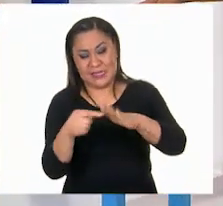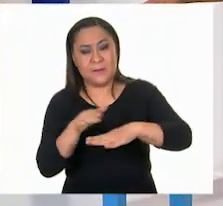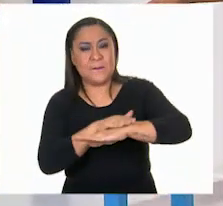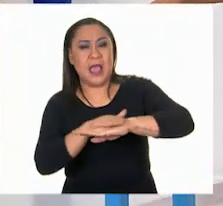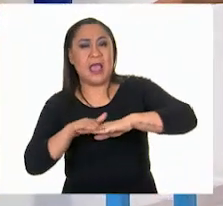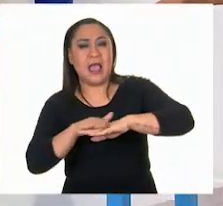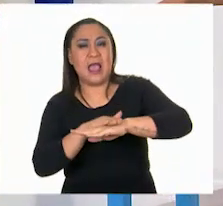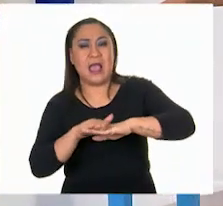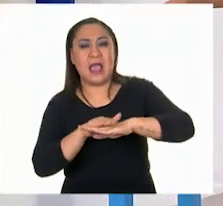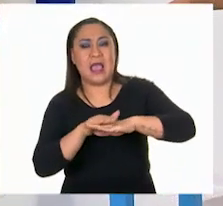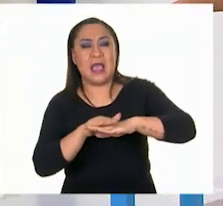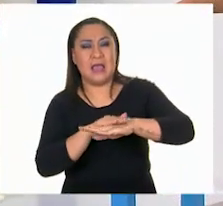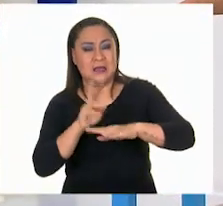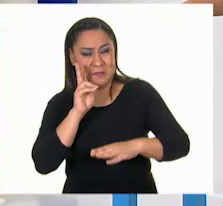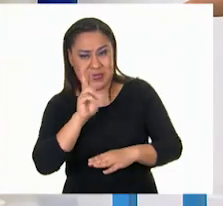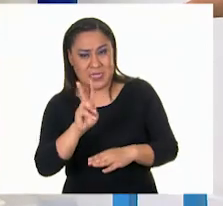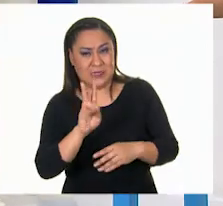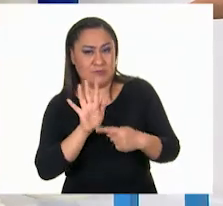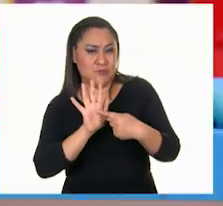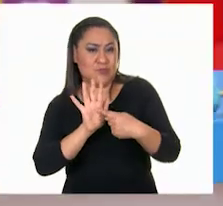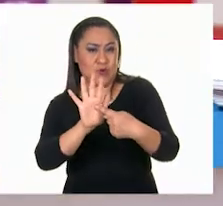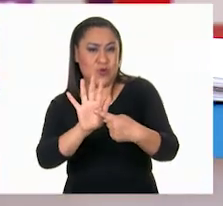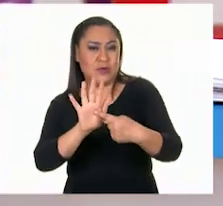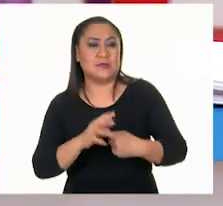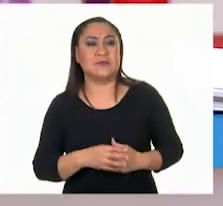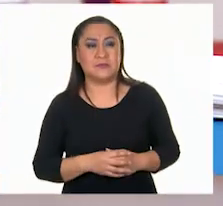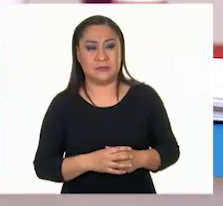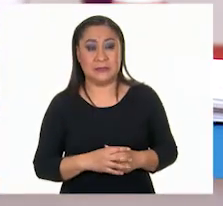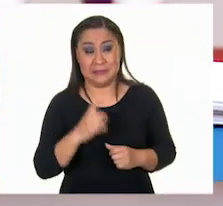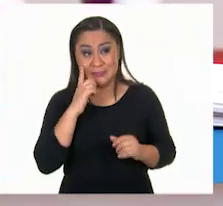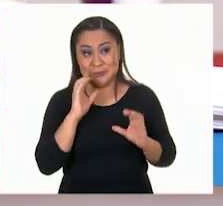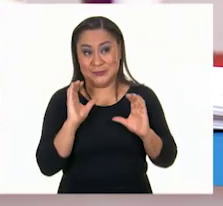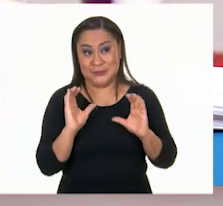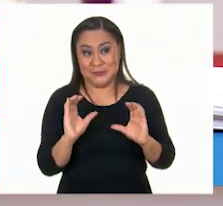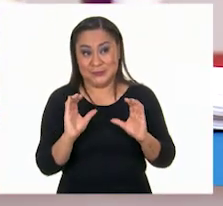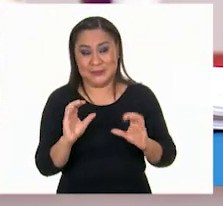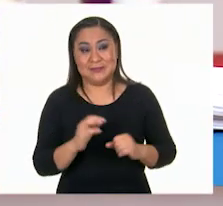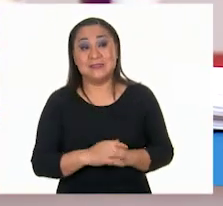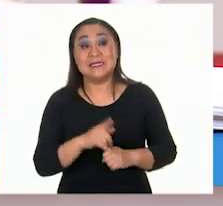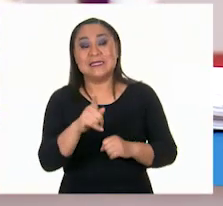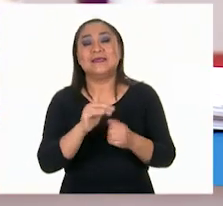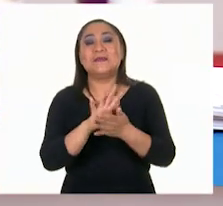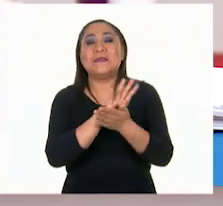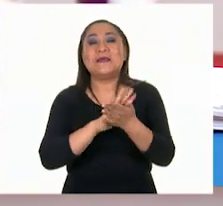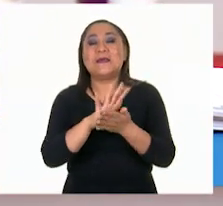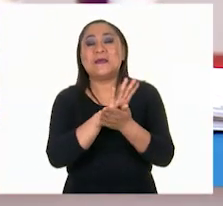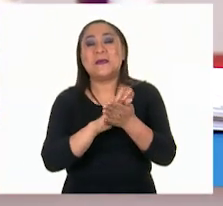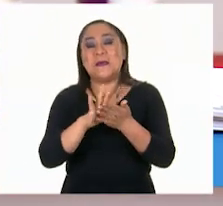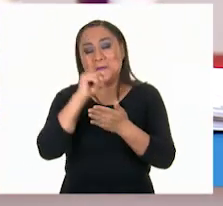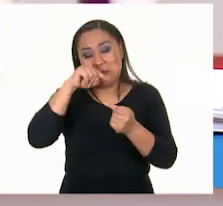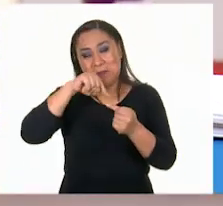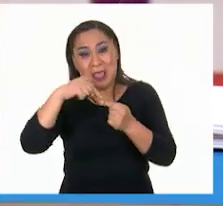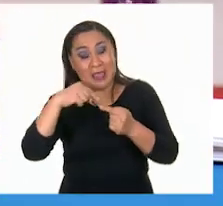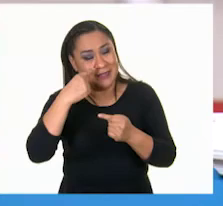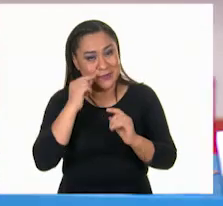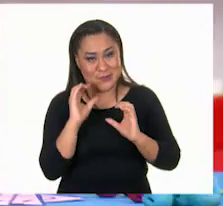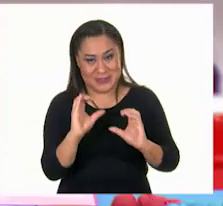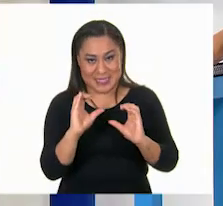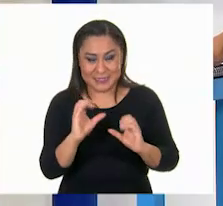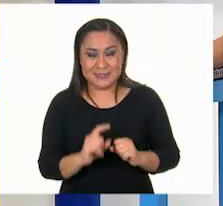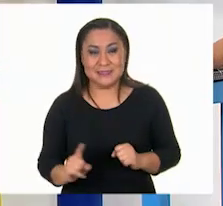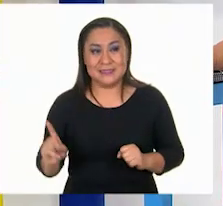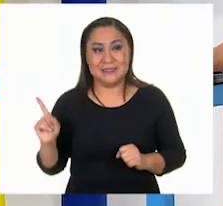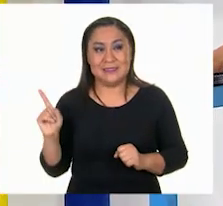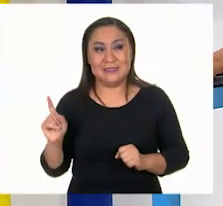que vean qué es un hexágono? Tendremos mucho cuidado. Sí, con mucho cuidado. Porque el niño está hecho con plastil ni palitos, por eso hay que tener mucho cuidado.